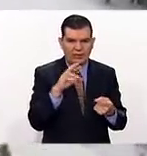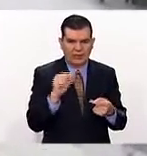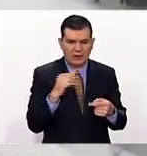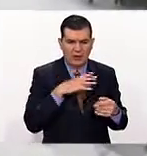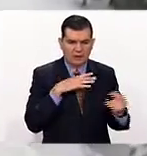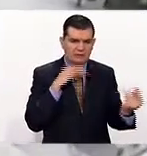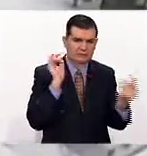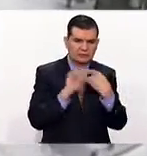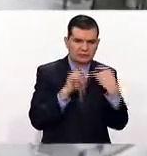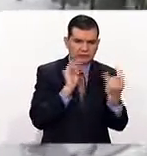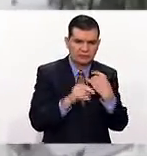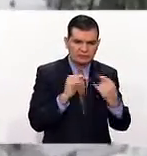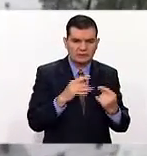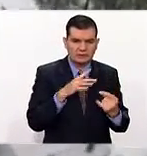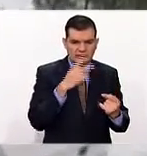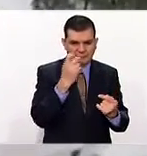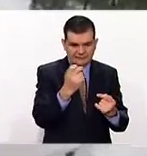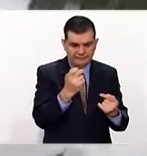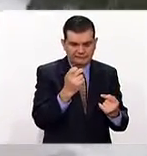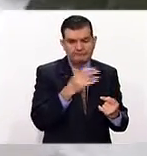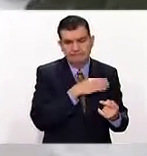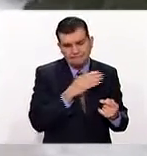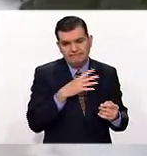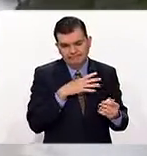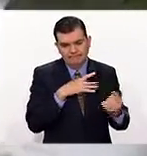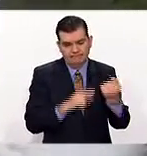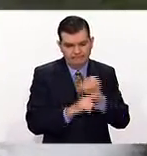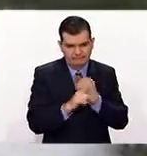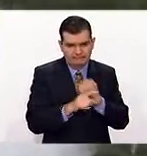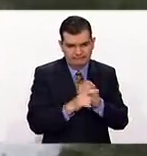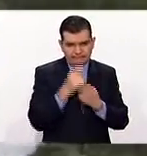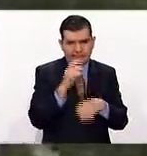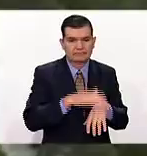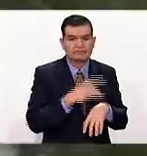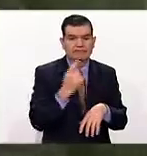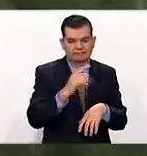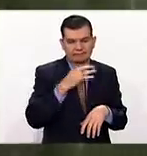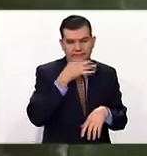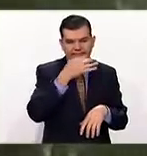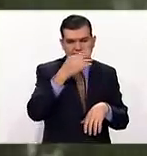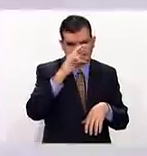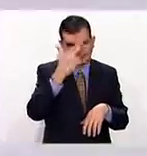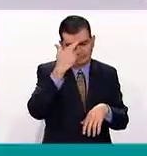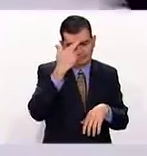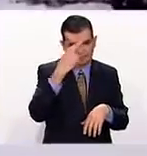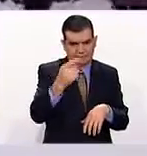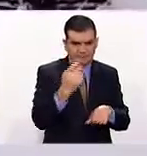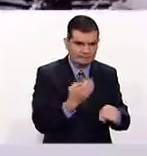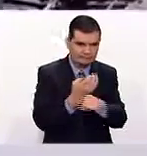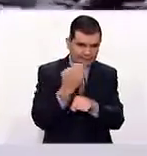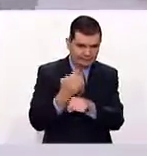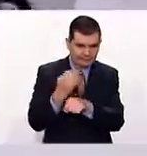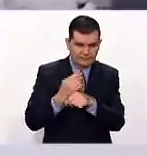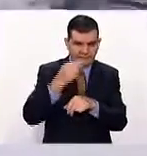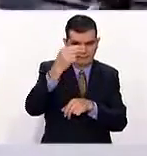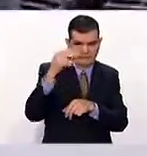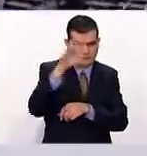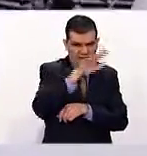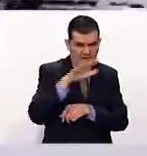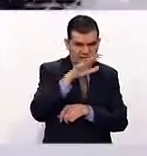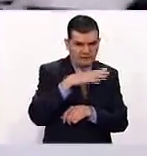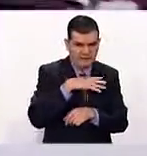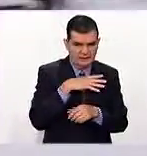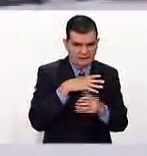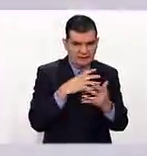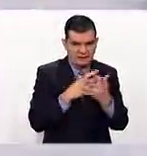cortes carreteros. Y eso, bueno, genera una afectación, sobre todo porque hay que recordar que en los estados del norte tienen una afluencia muy